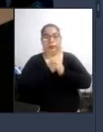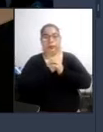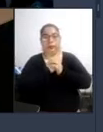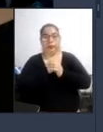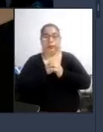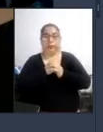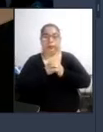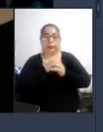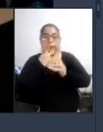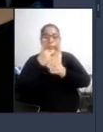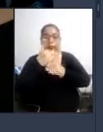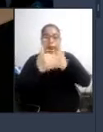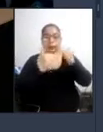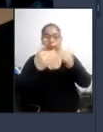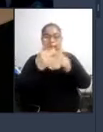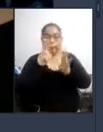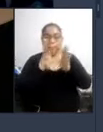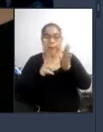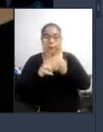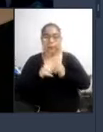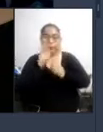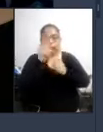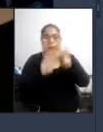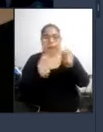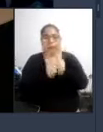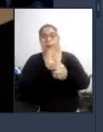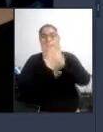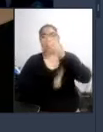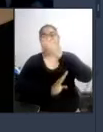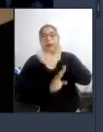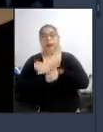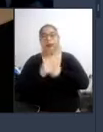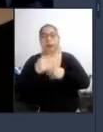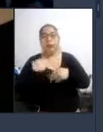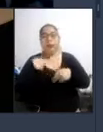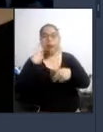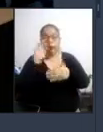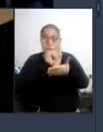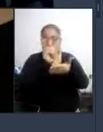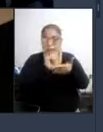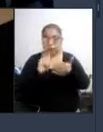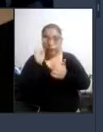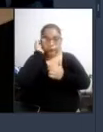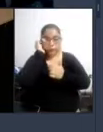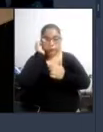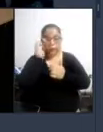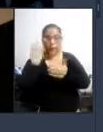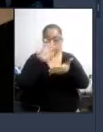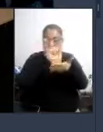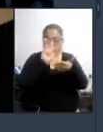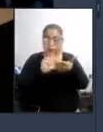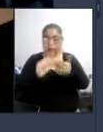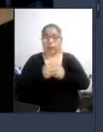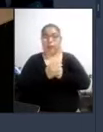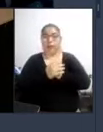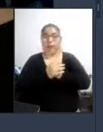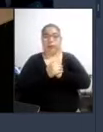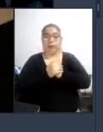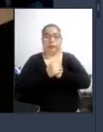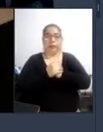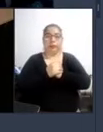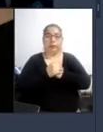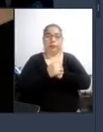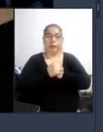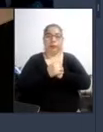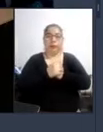medios virtuales las personas con discapacidad no solamente pueden inscribirse sino también actualizar sus datos y lo que nos